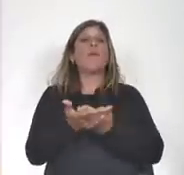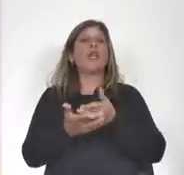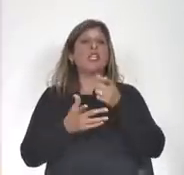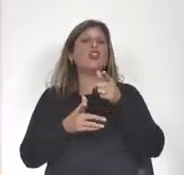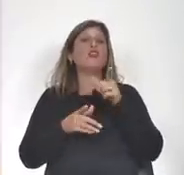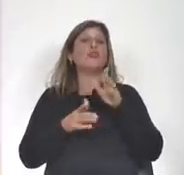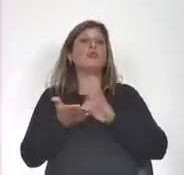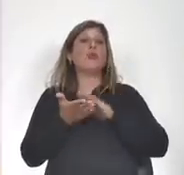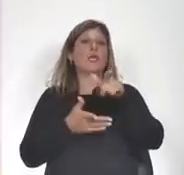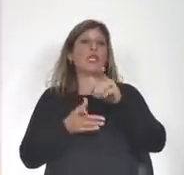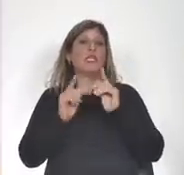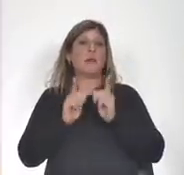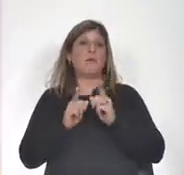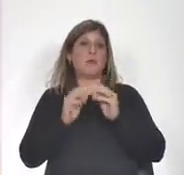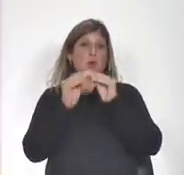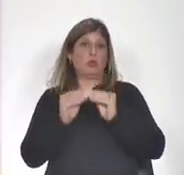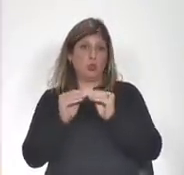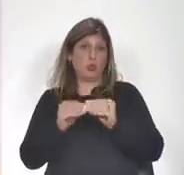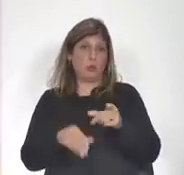asunto.